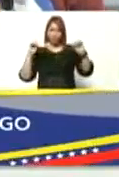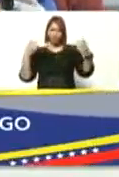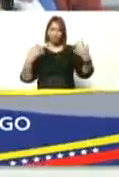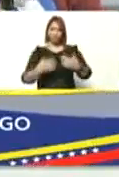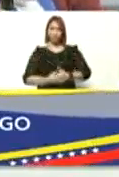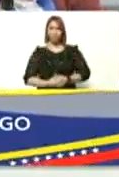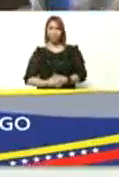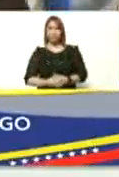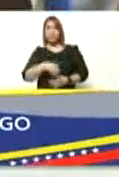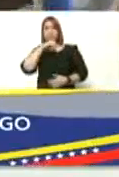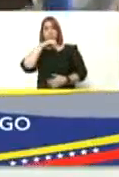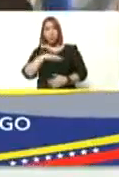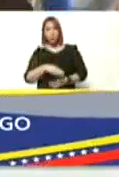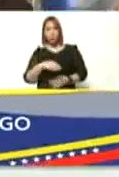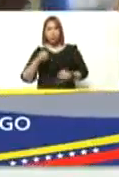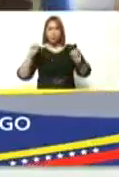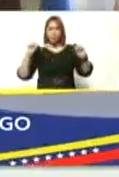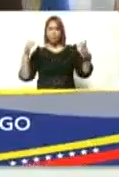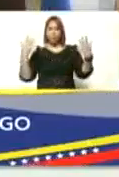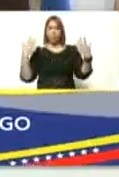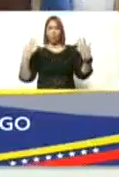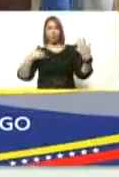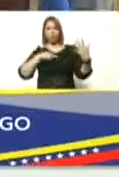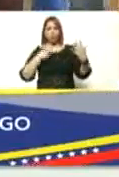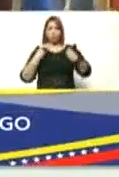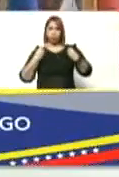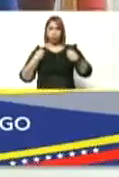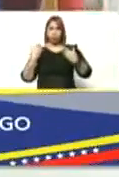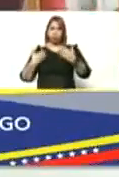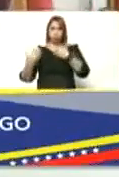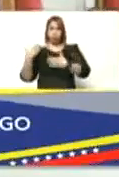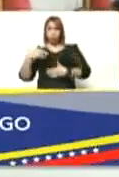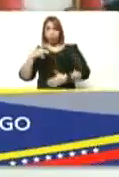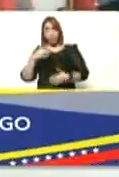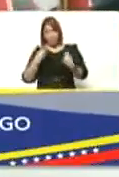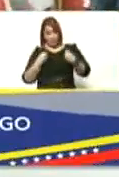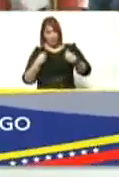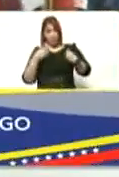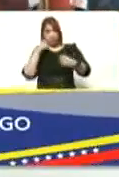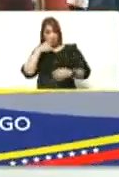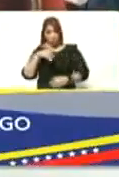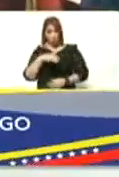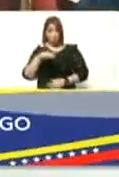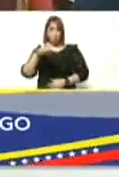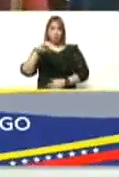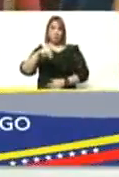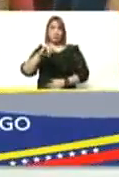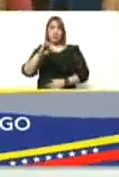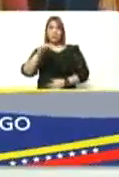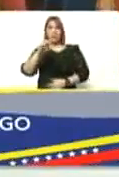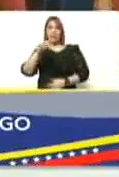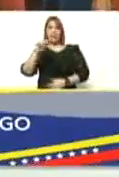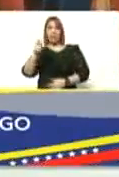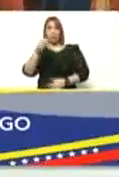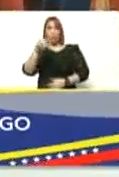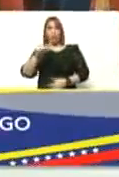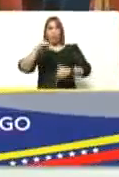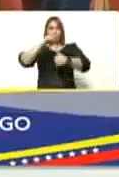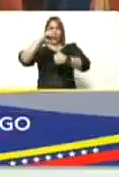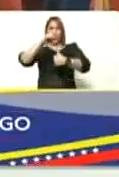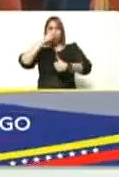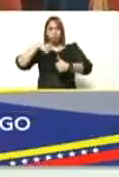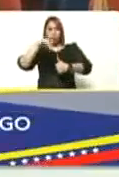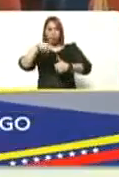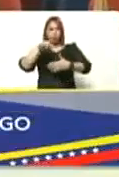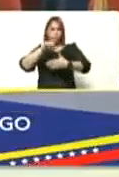es una historia heroica la que ha vivida la que ha vivido el pueblo de Nicaragua el pueblo de Centroamérica los